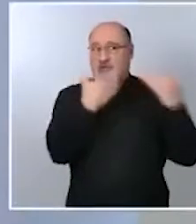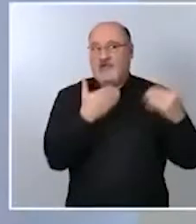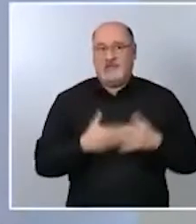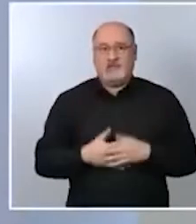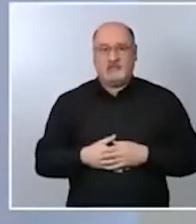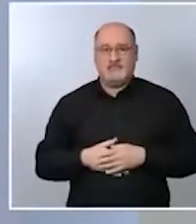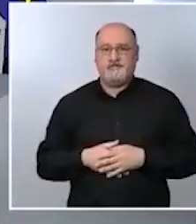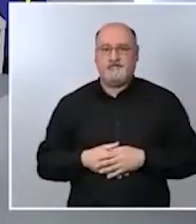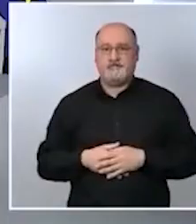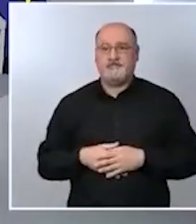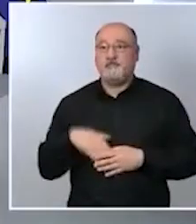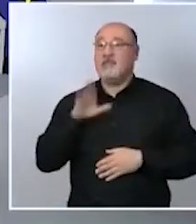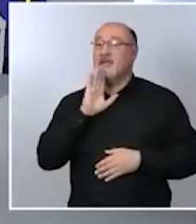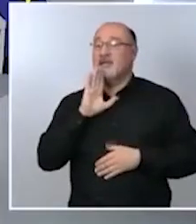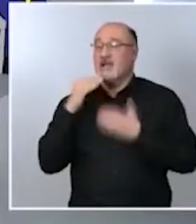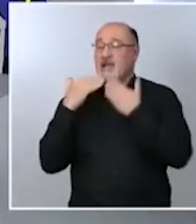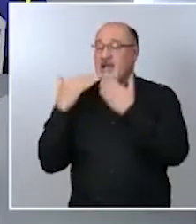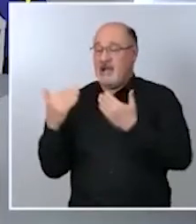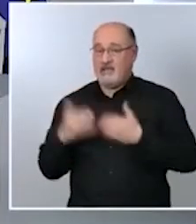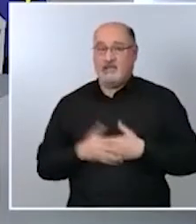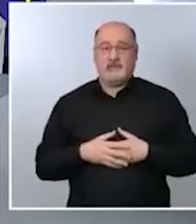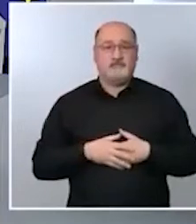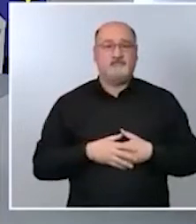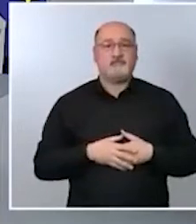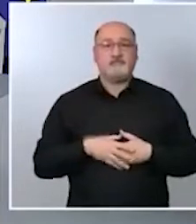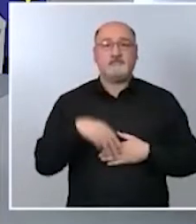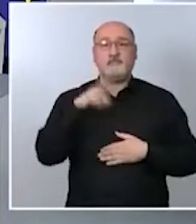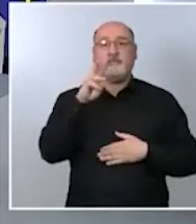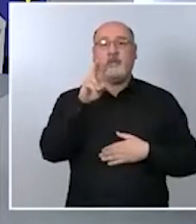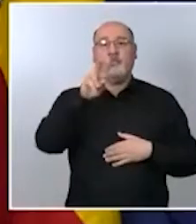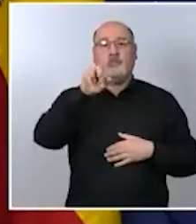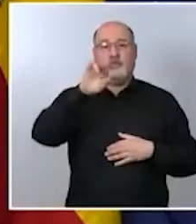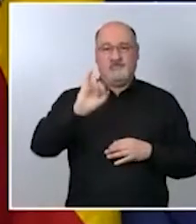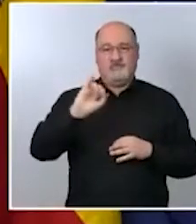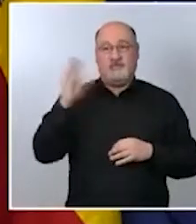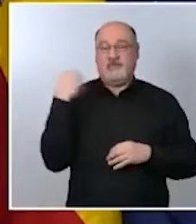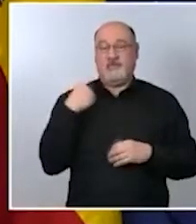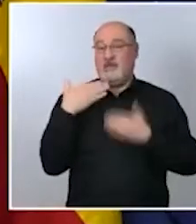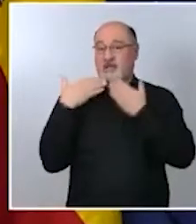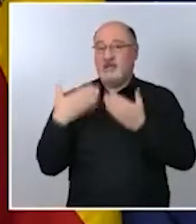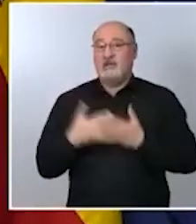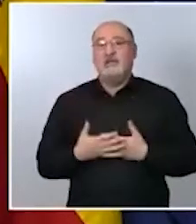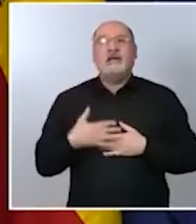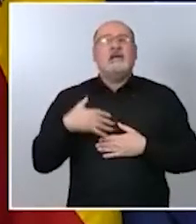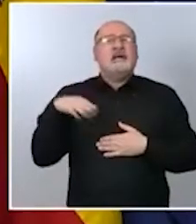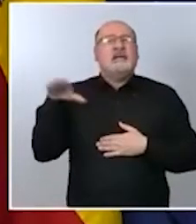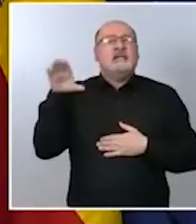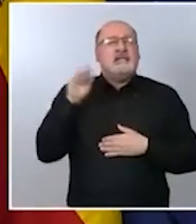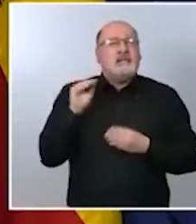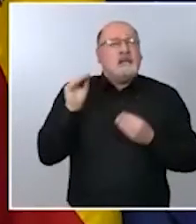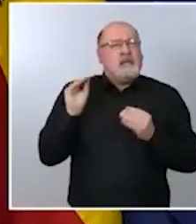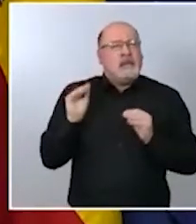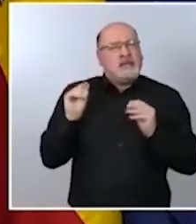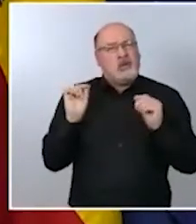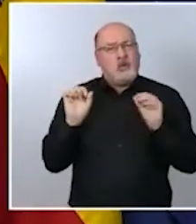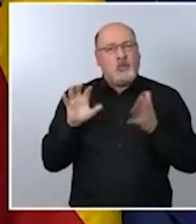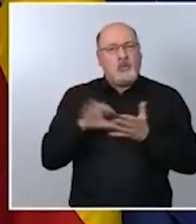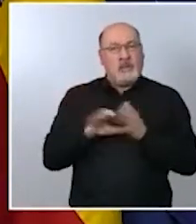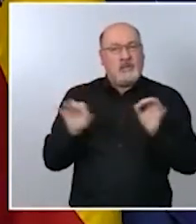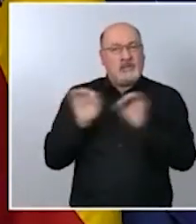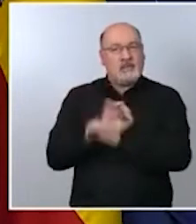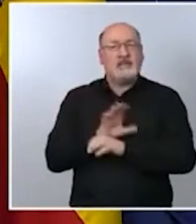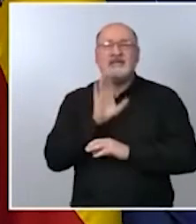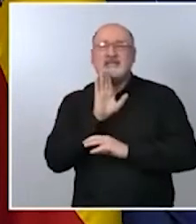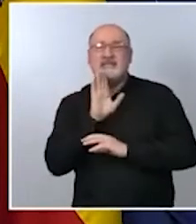muchas gracias purificación por la pregunta si no he entendido mal no quiero equivocarme has hecho referencia